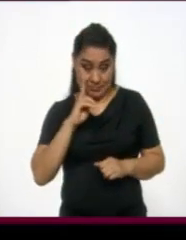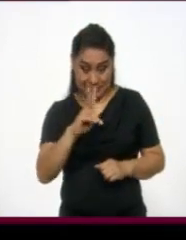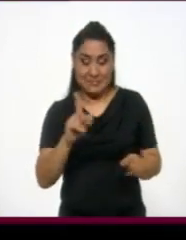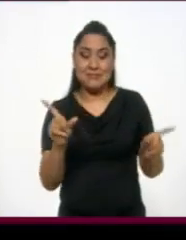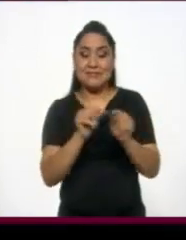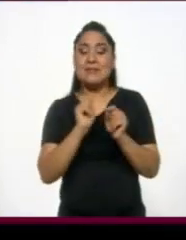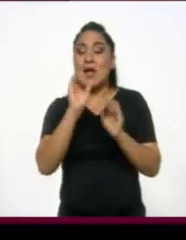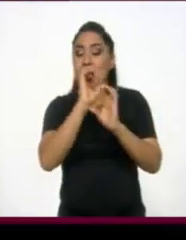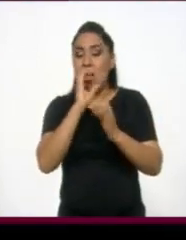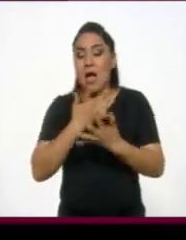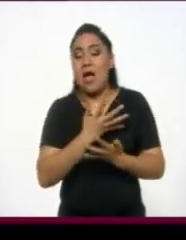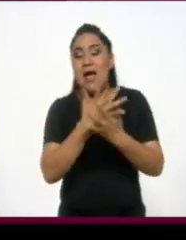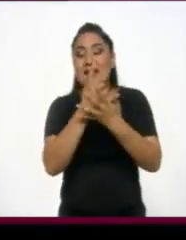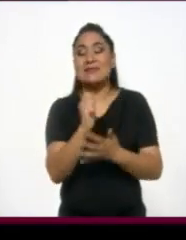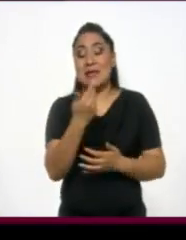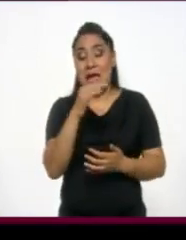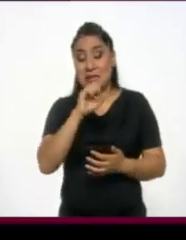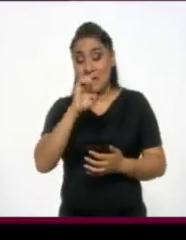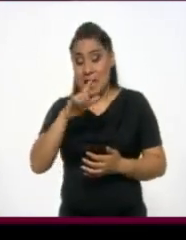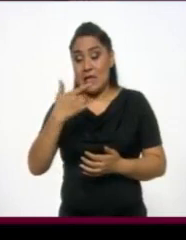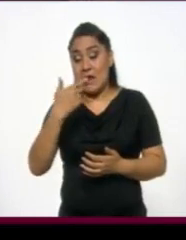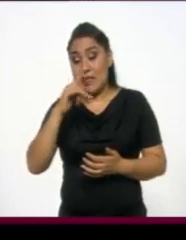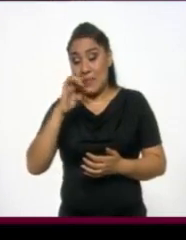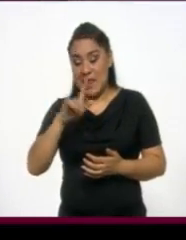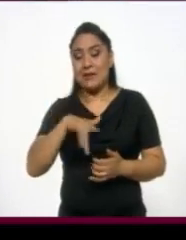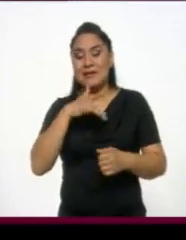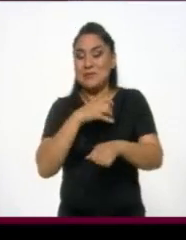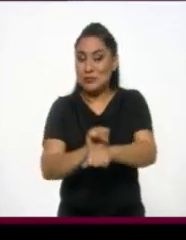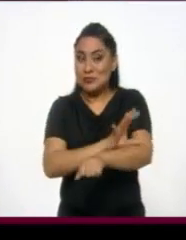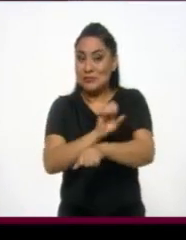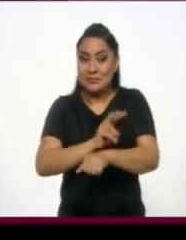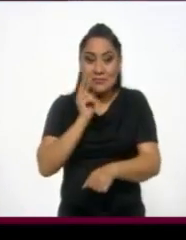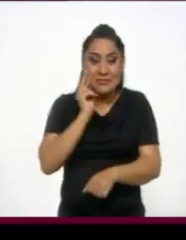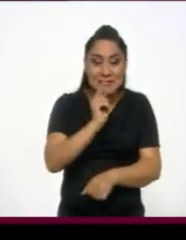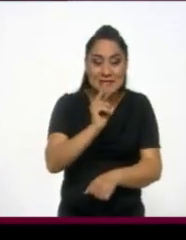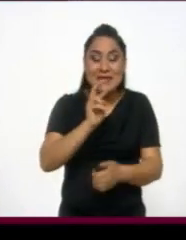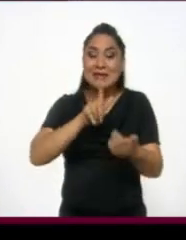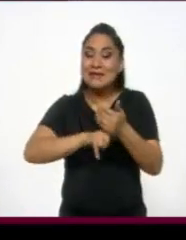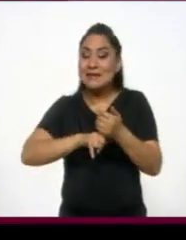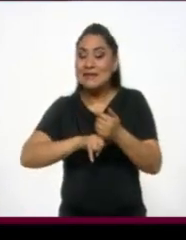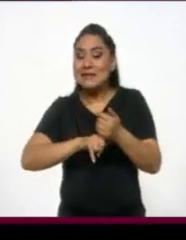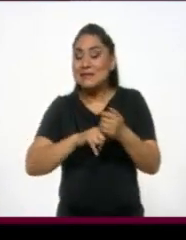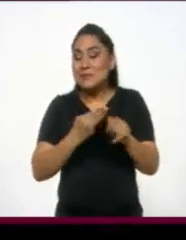breve de la ópera Hansel y Gretel, donde las emociones literalmente penden de varios hilos.